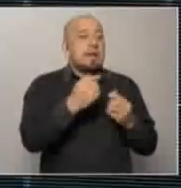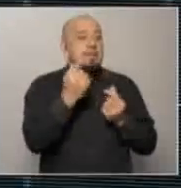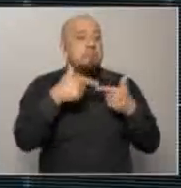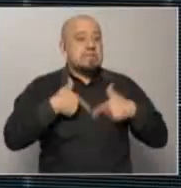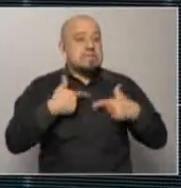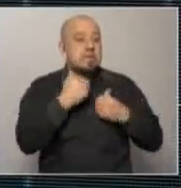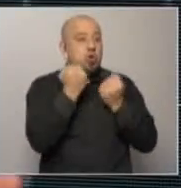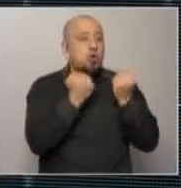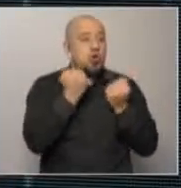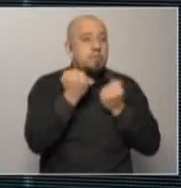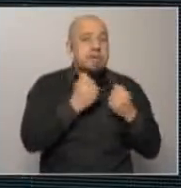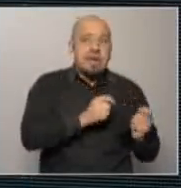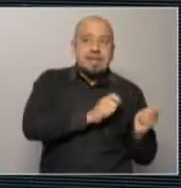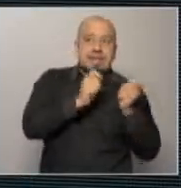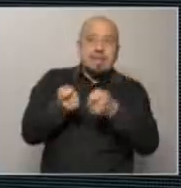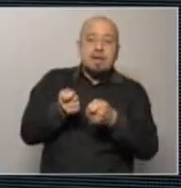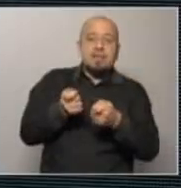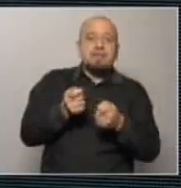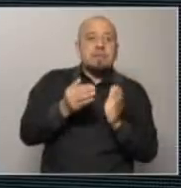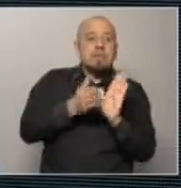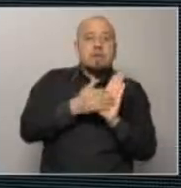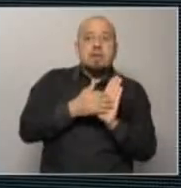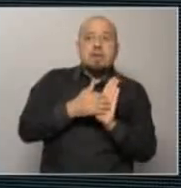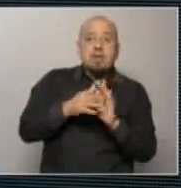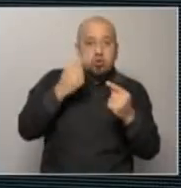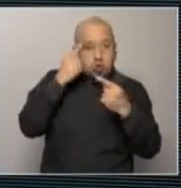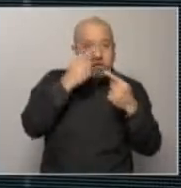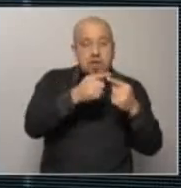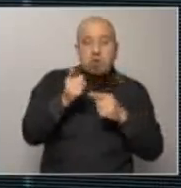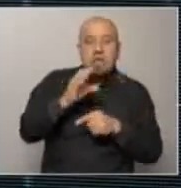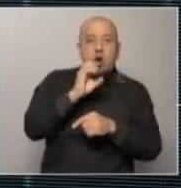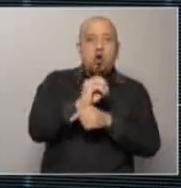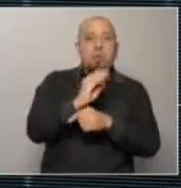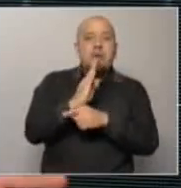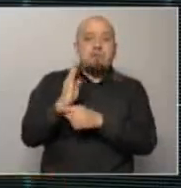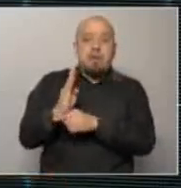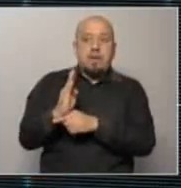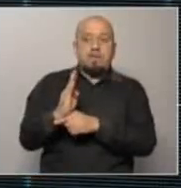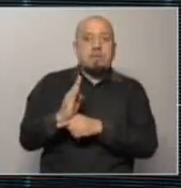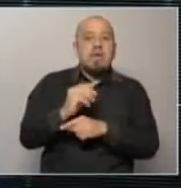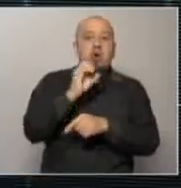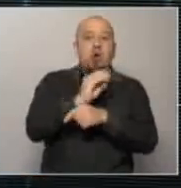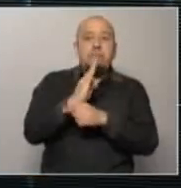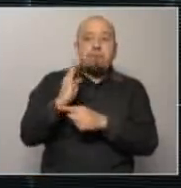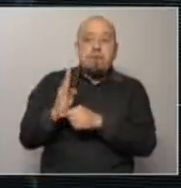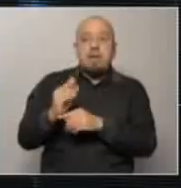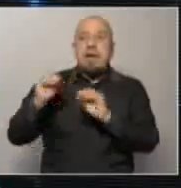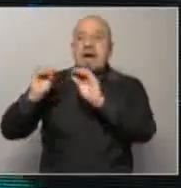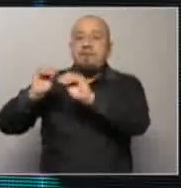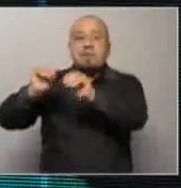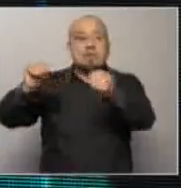la oficina encargada del diseño del presupuesto, las metas fiscales del gobierno. Y la OPP se lo comunica a los ministerios, a